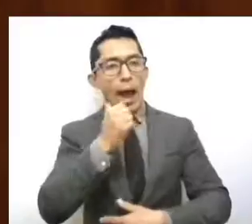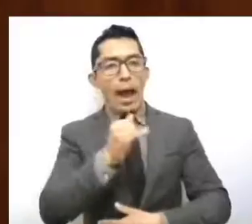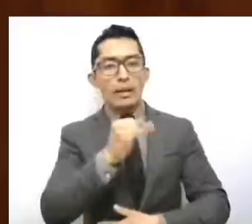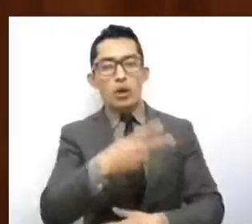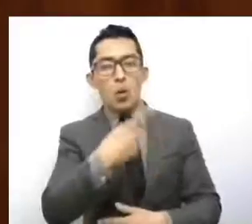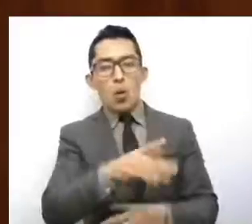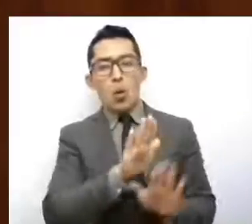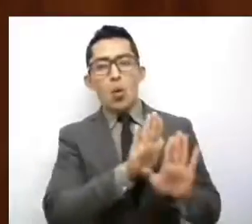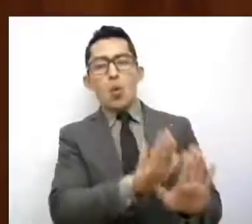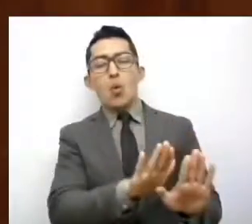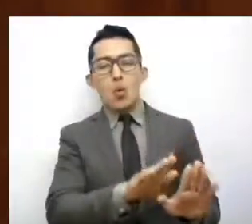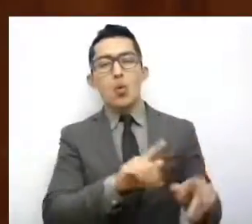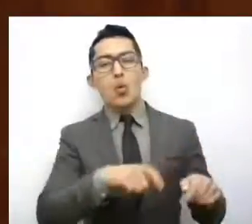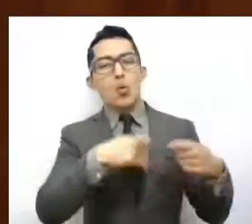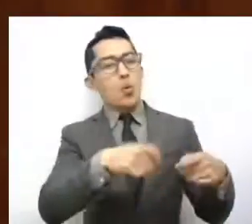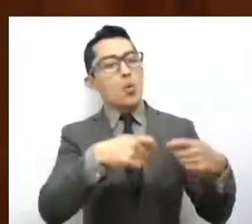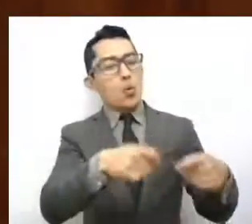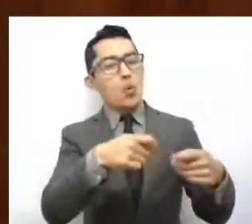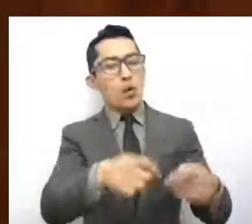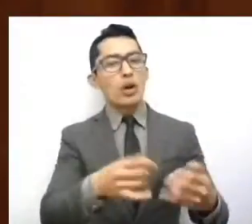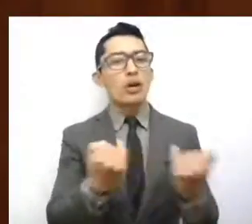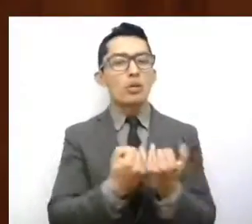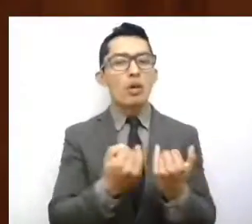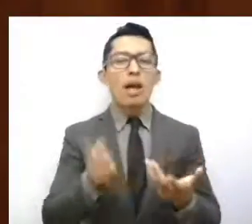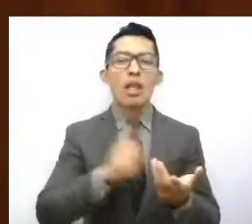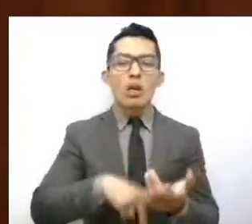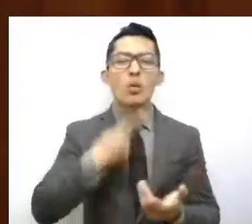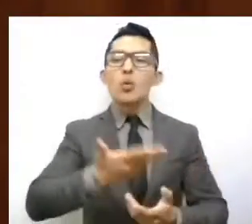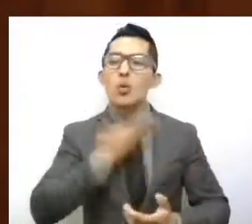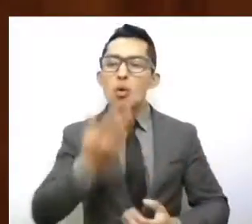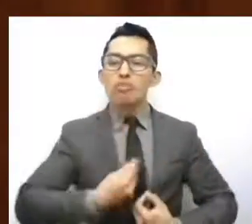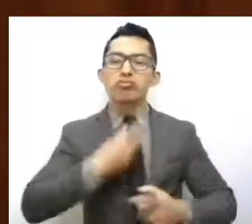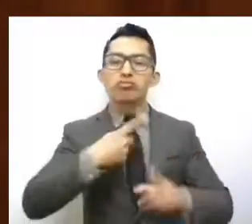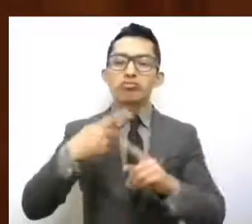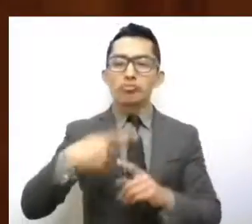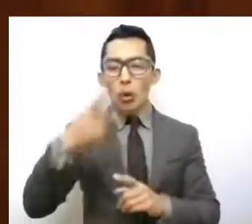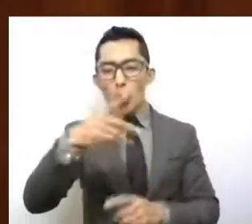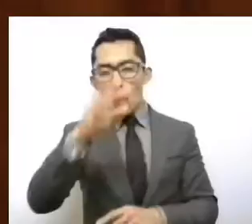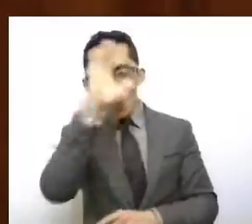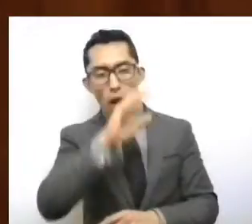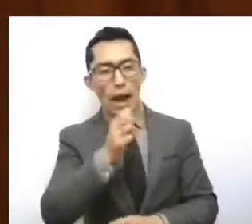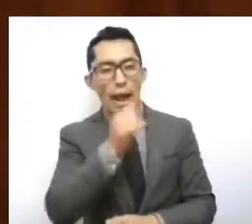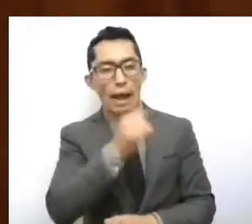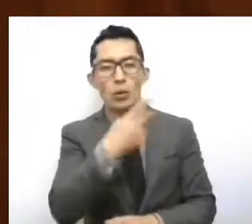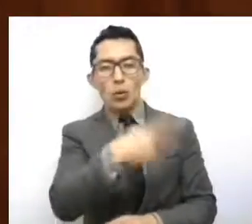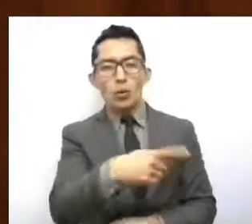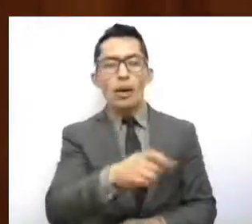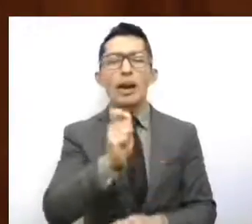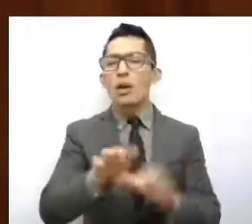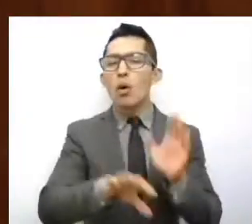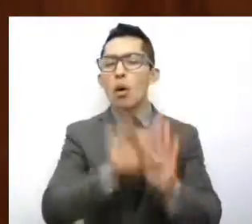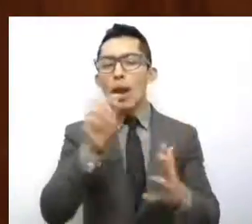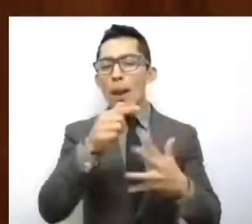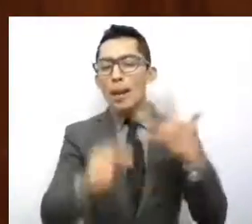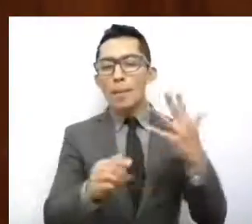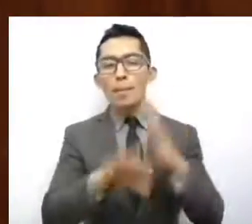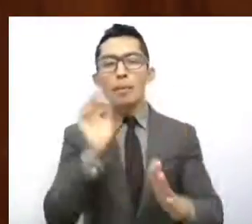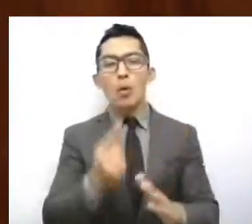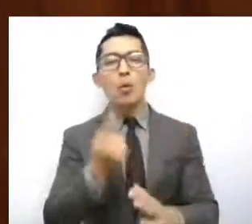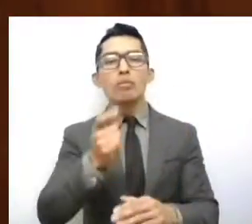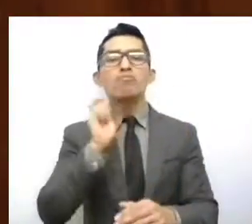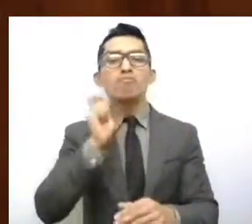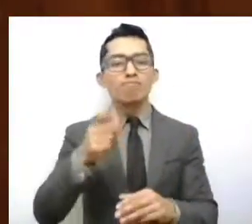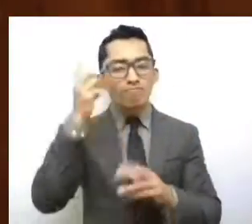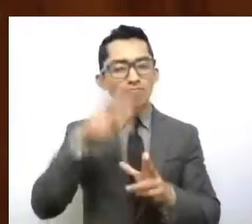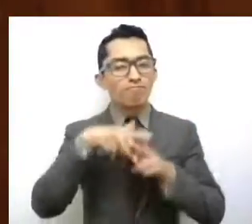y de las expresiones culturales en el Estado de México, menciona a las cabalgatas, qué gran tradición